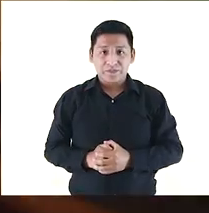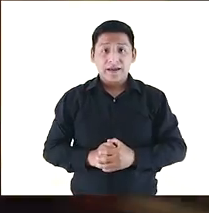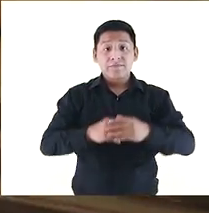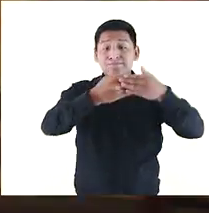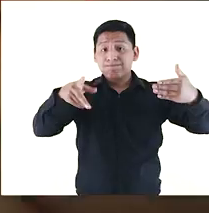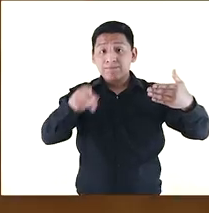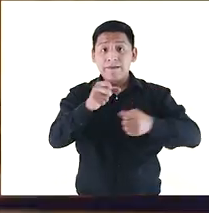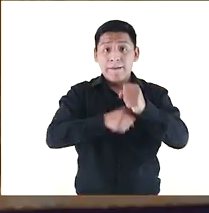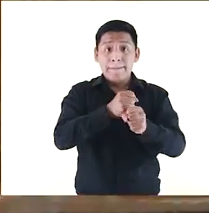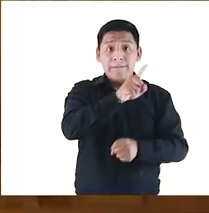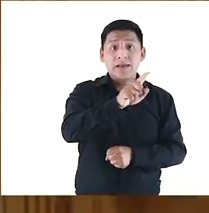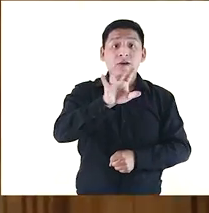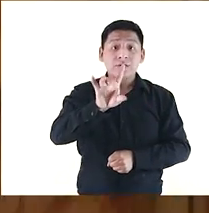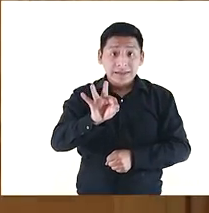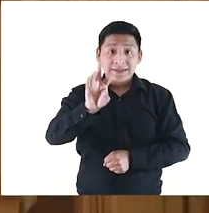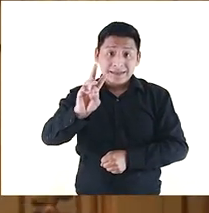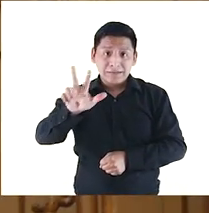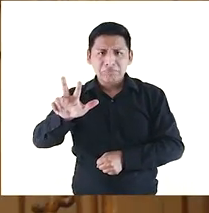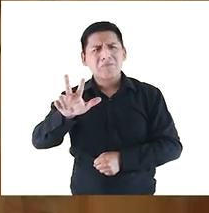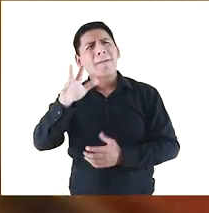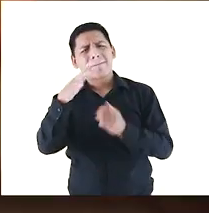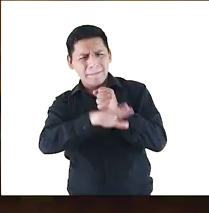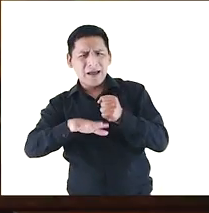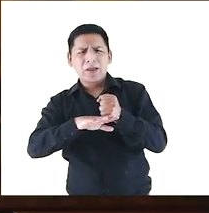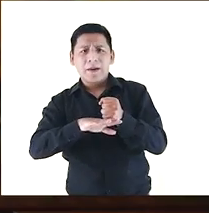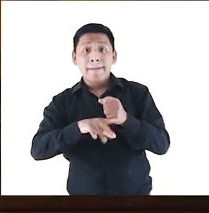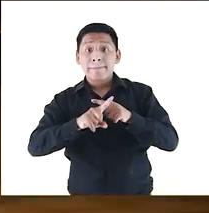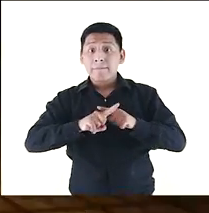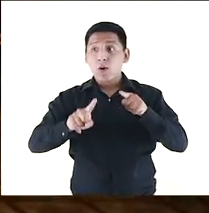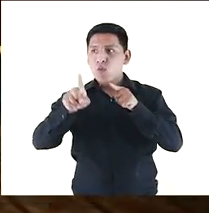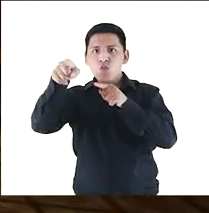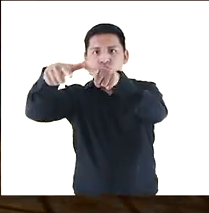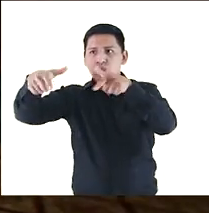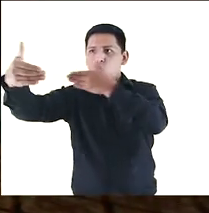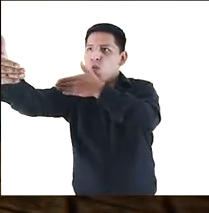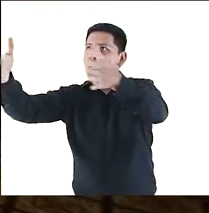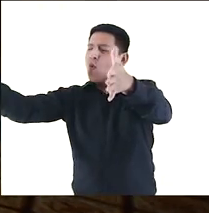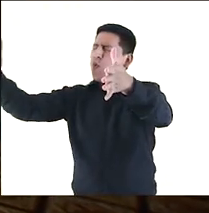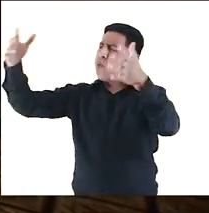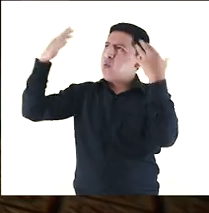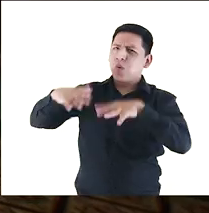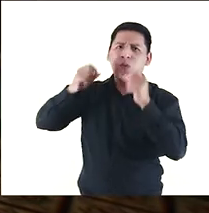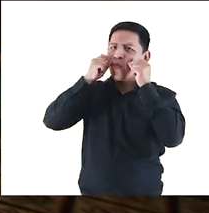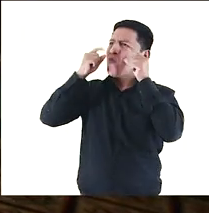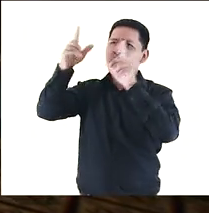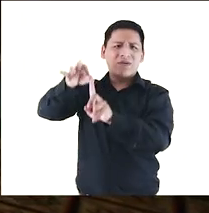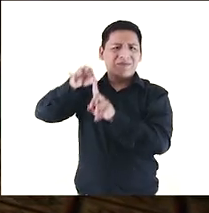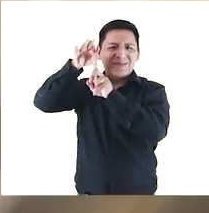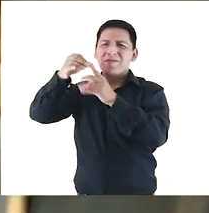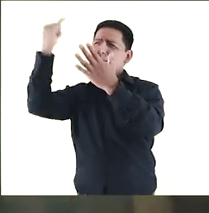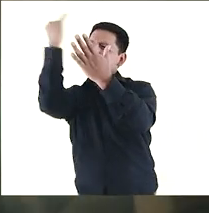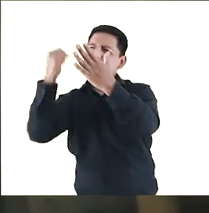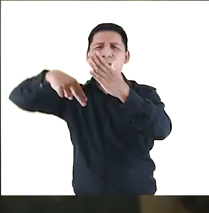inaugurada en 1763 y es bastante sencilla. Sin embargo, tiene una sala capitular que es una verdadera joya